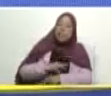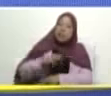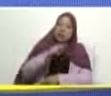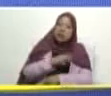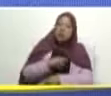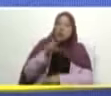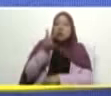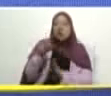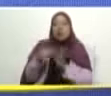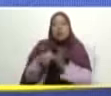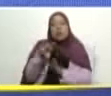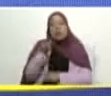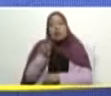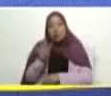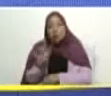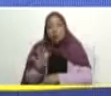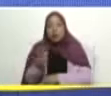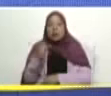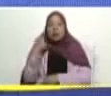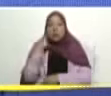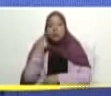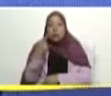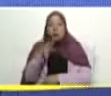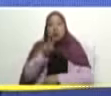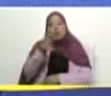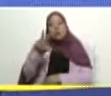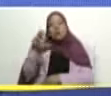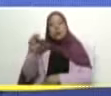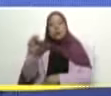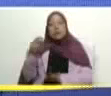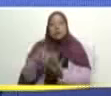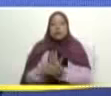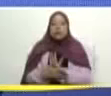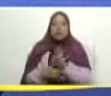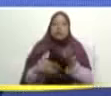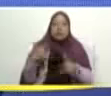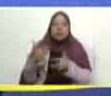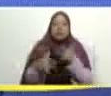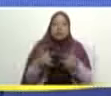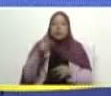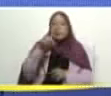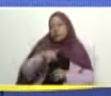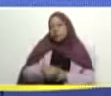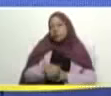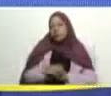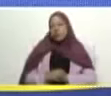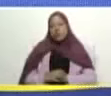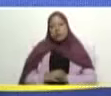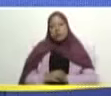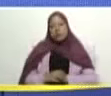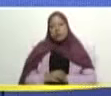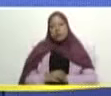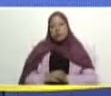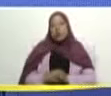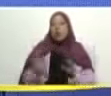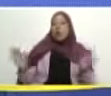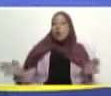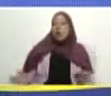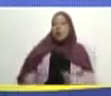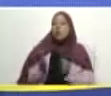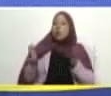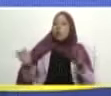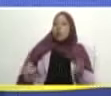al año 2024 ver 2030 y echarlas a andar con nuevo impulso